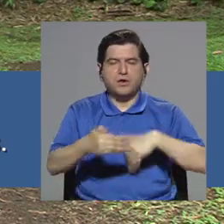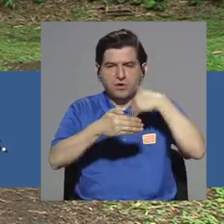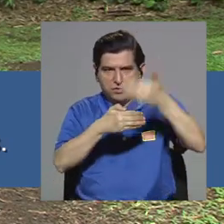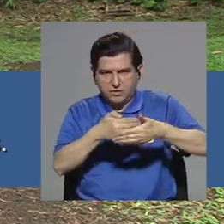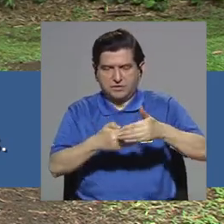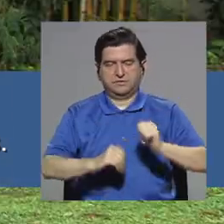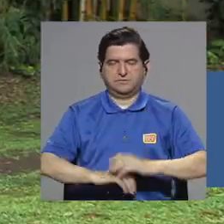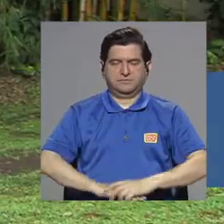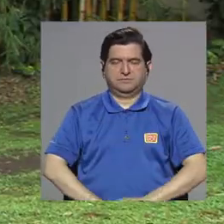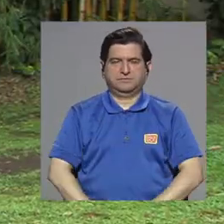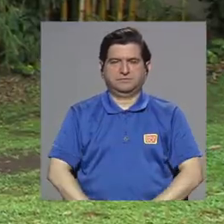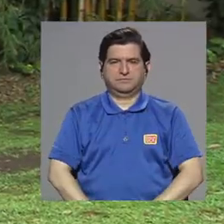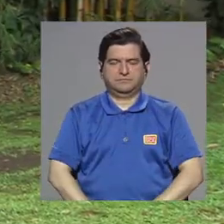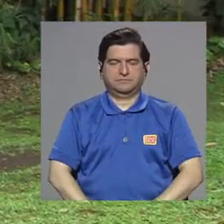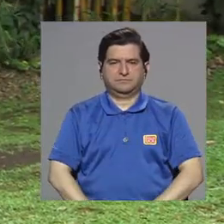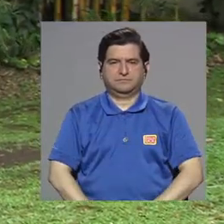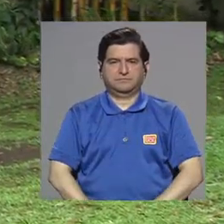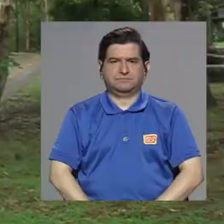luego la otra pierna.